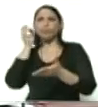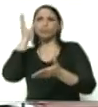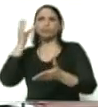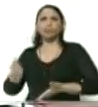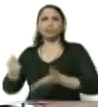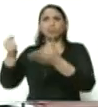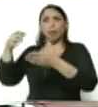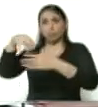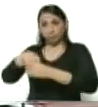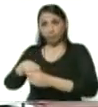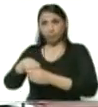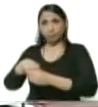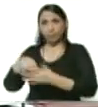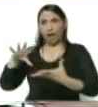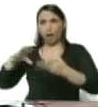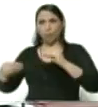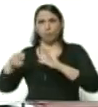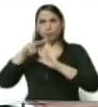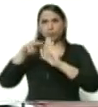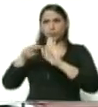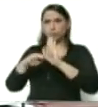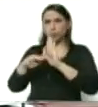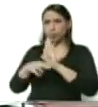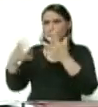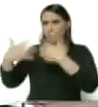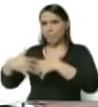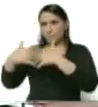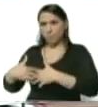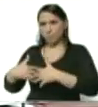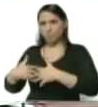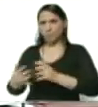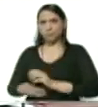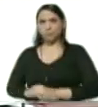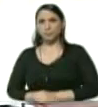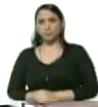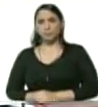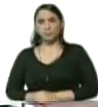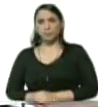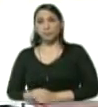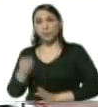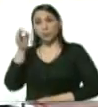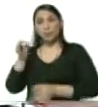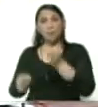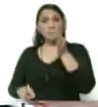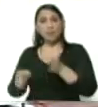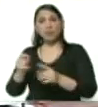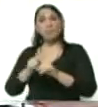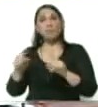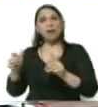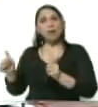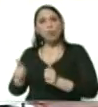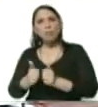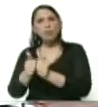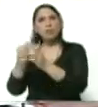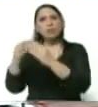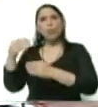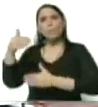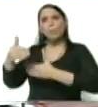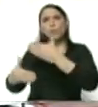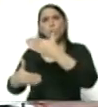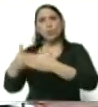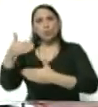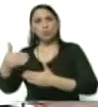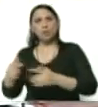adoptó nóminas de la pequeña y de la mediana industria y empresa justamente para acompañar todo este proceso.